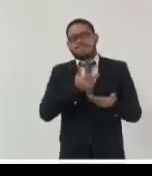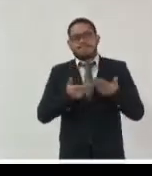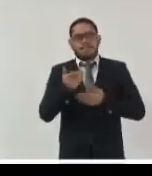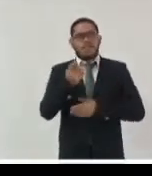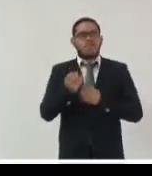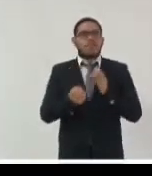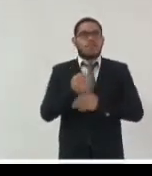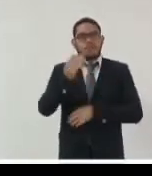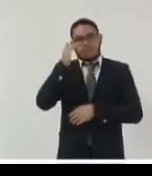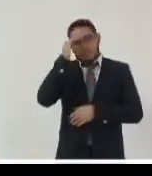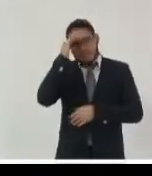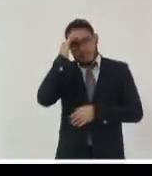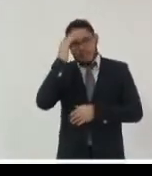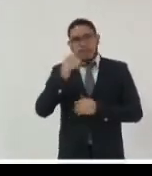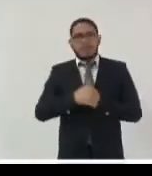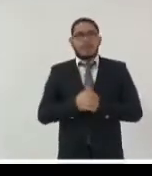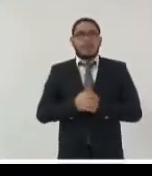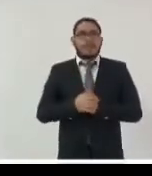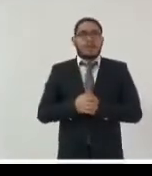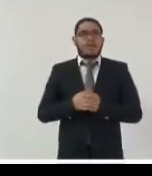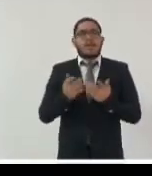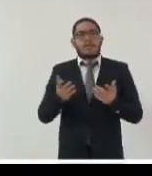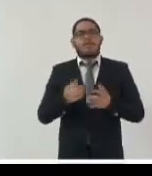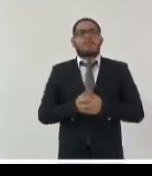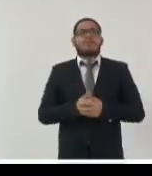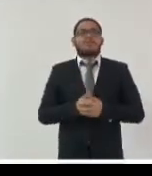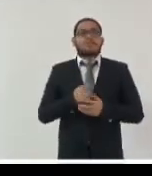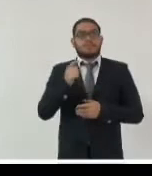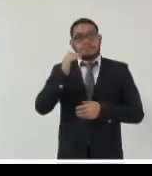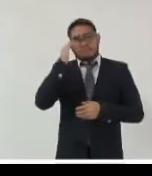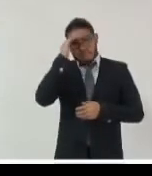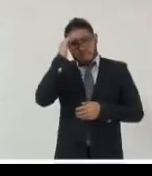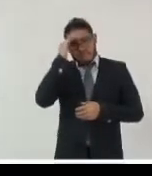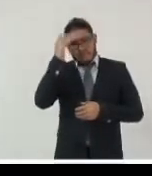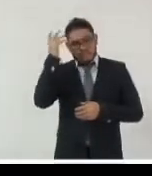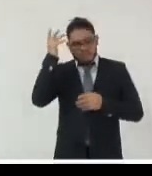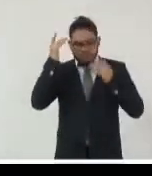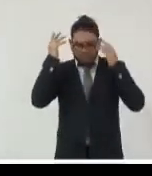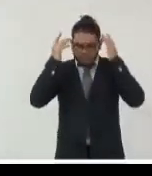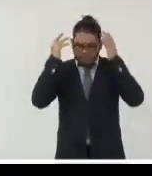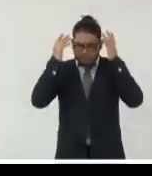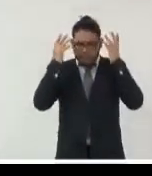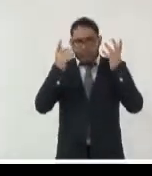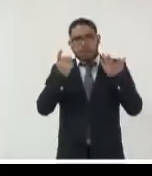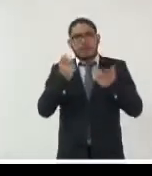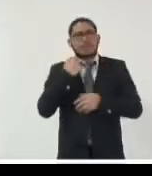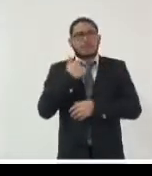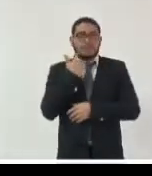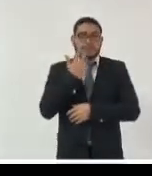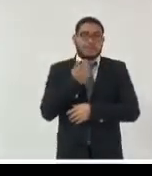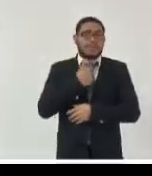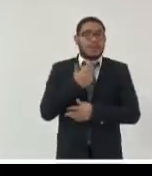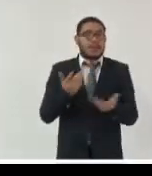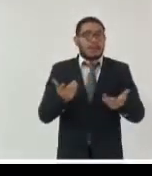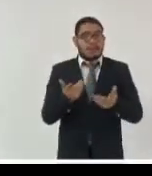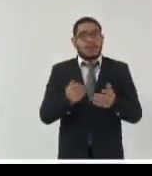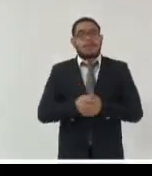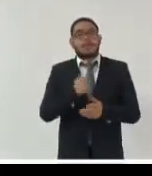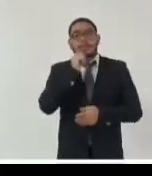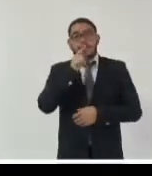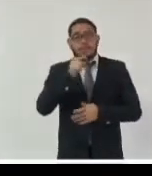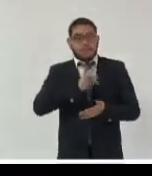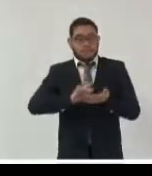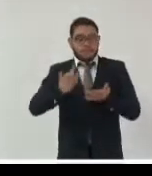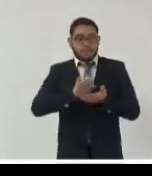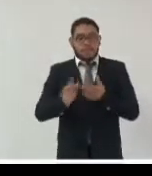¿qué cambia? creo que esta es la reflexión que me gustaría hacer ¿qué cambia en esta era digital